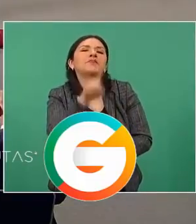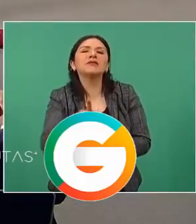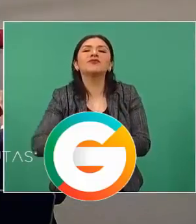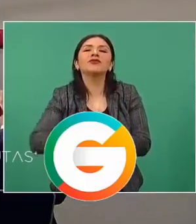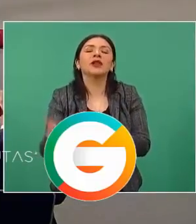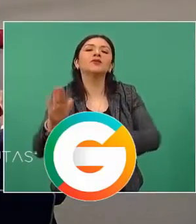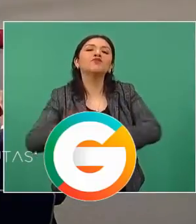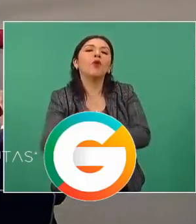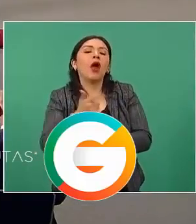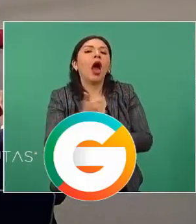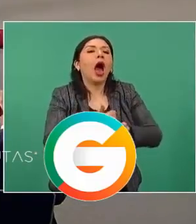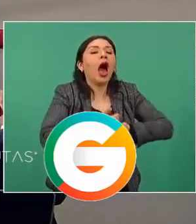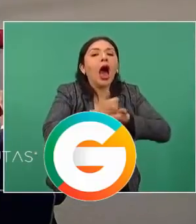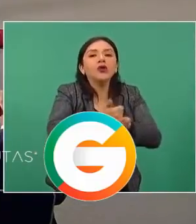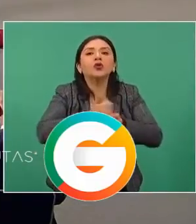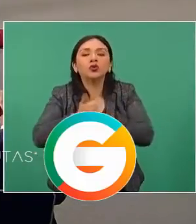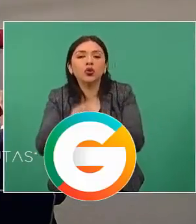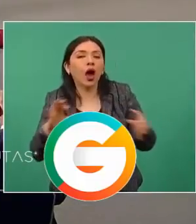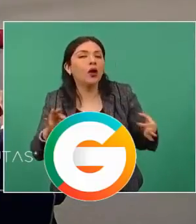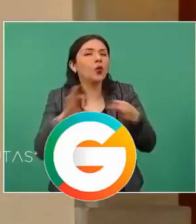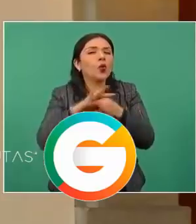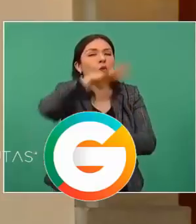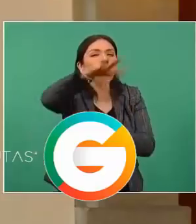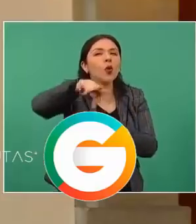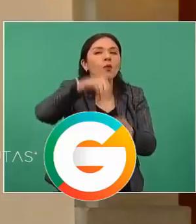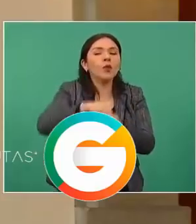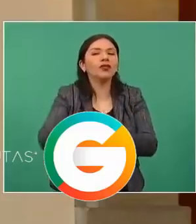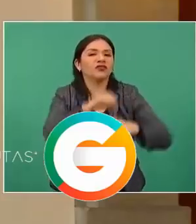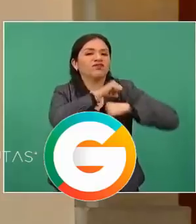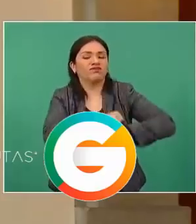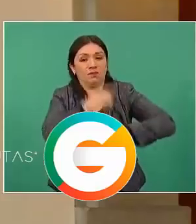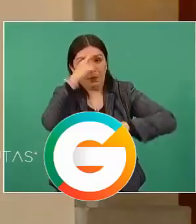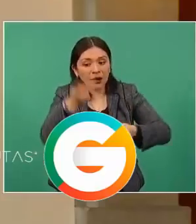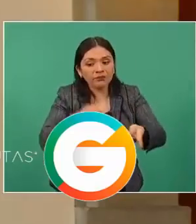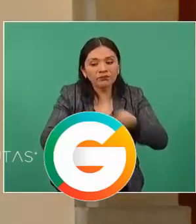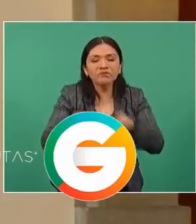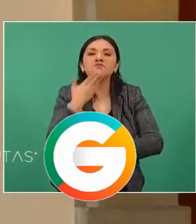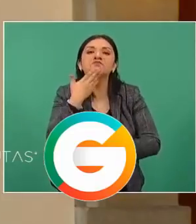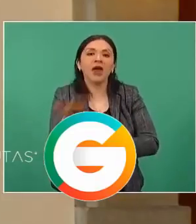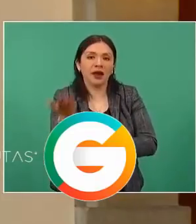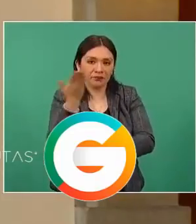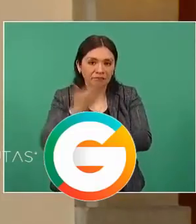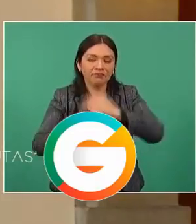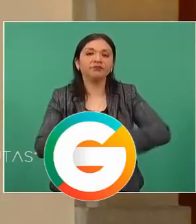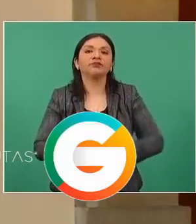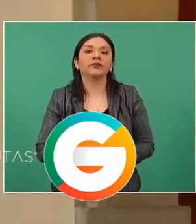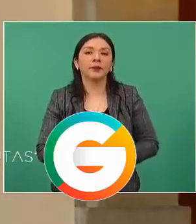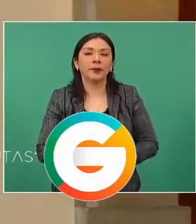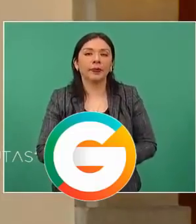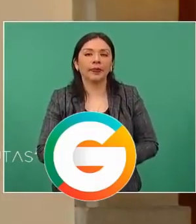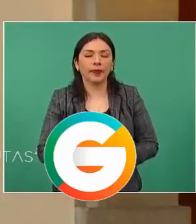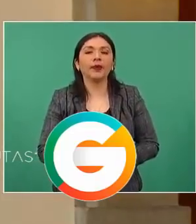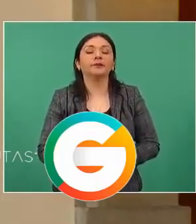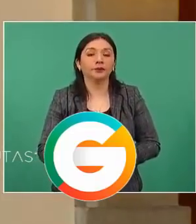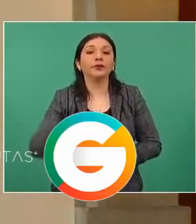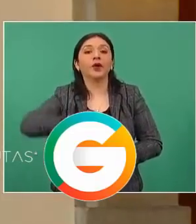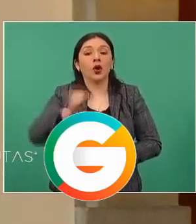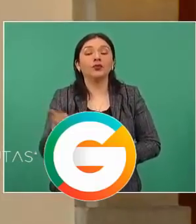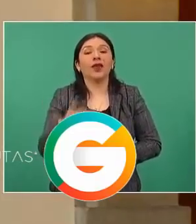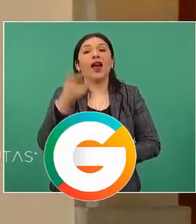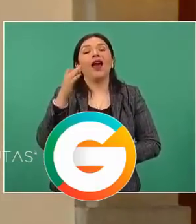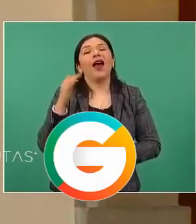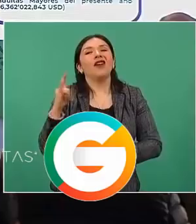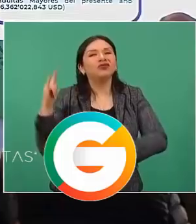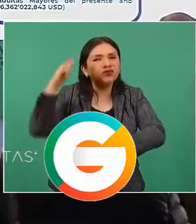de todas las autoridades que participan en la estrategia. Y la contribución de lo que es Ejército, Fuerza